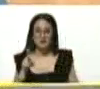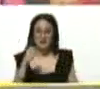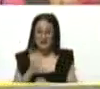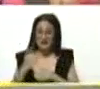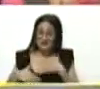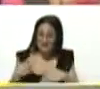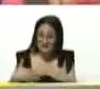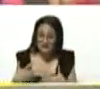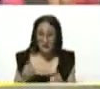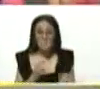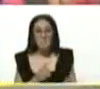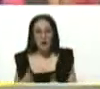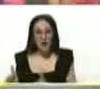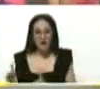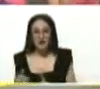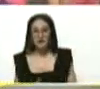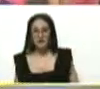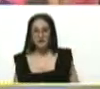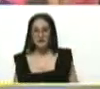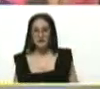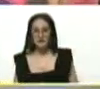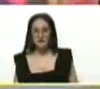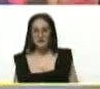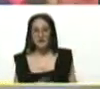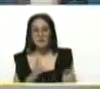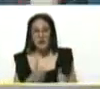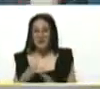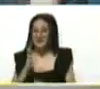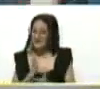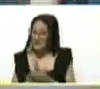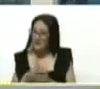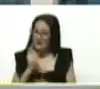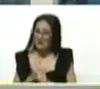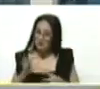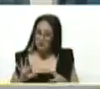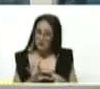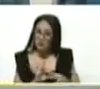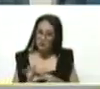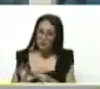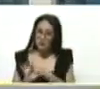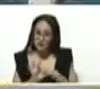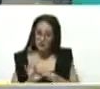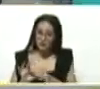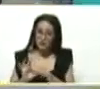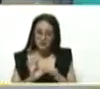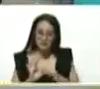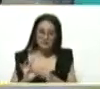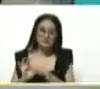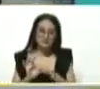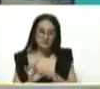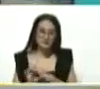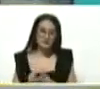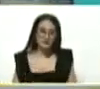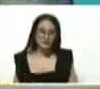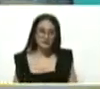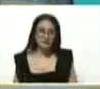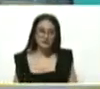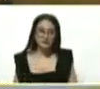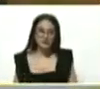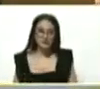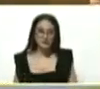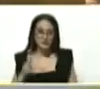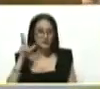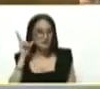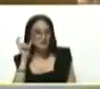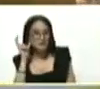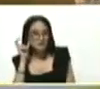siempre con planes, con los planes, trabajando siempre, con el oído puesto